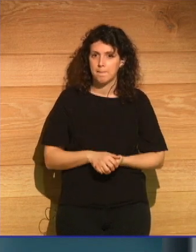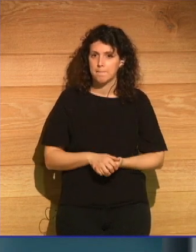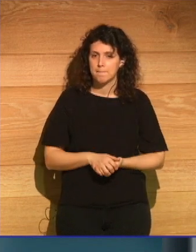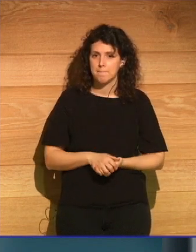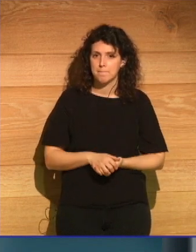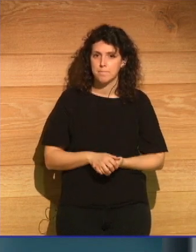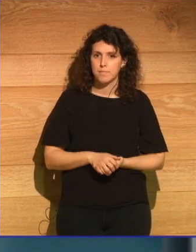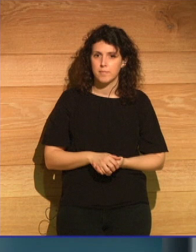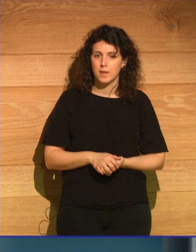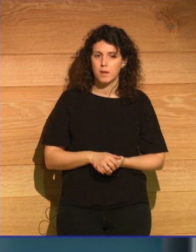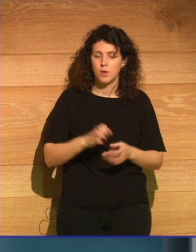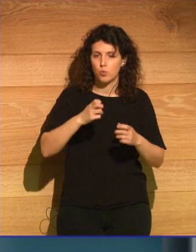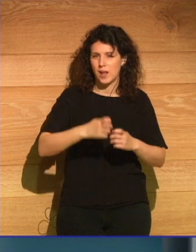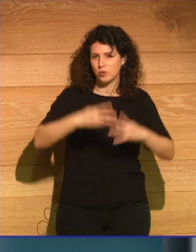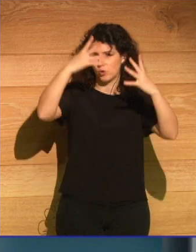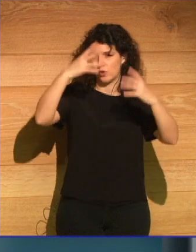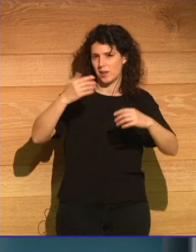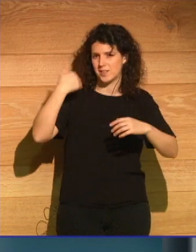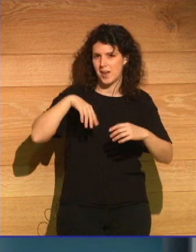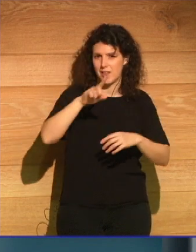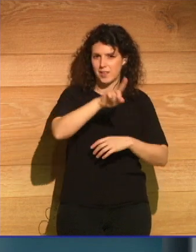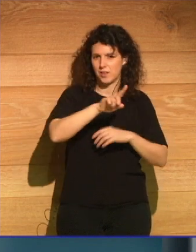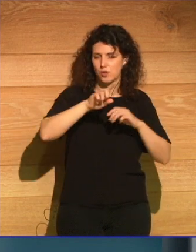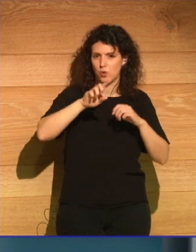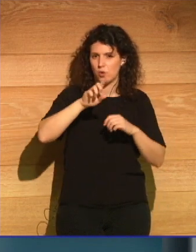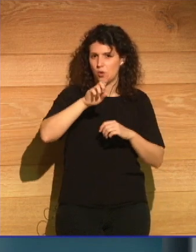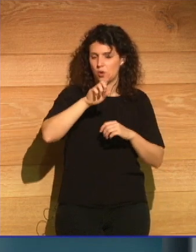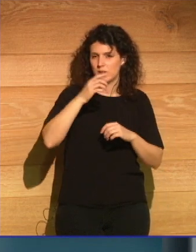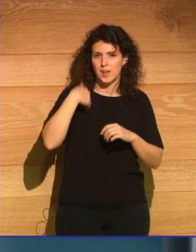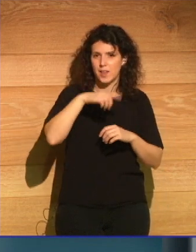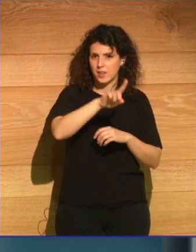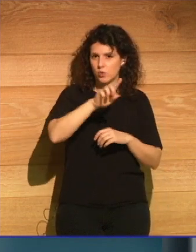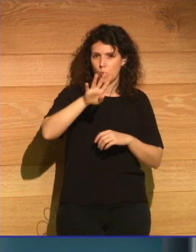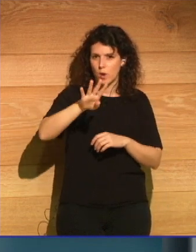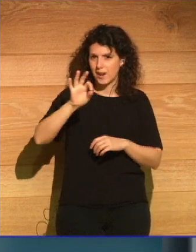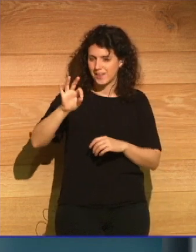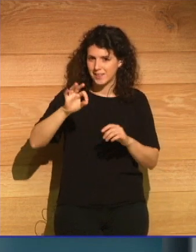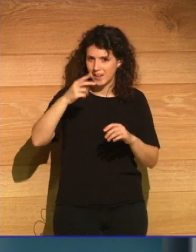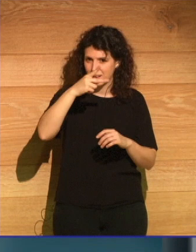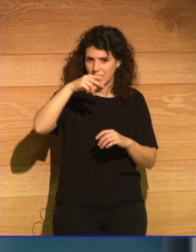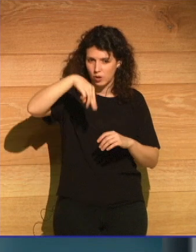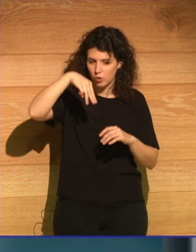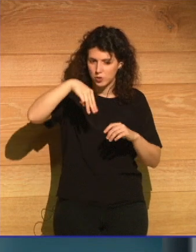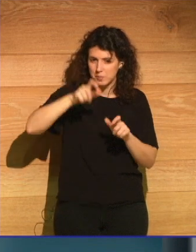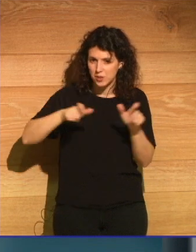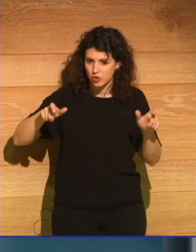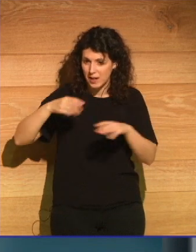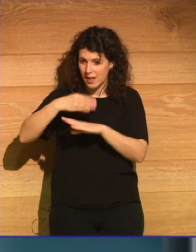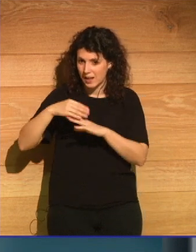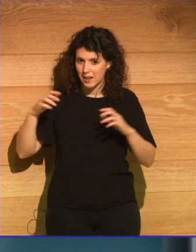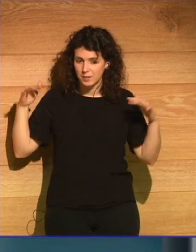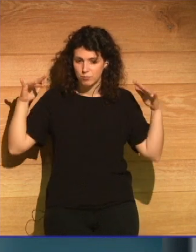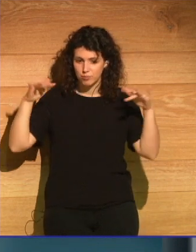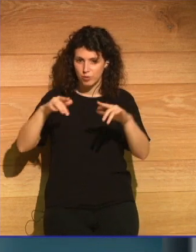en una torre a 140 kilómetros la gente se reunió en las calles para ver este